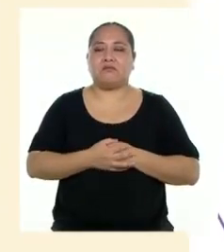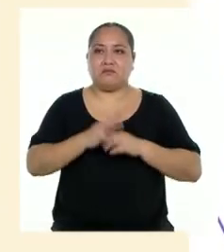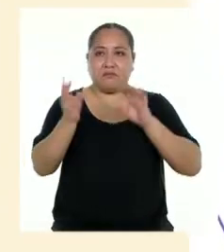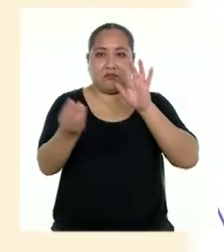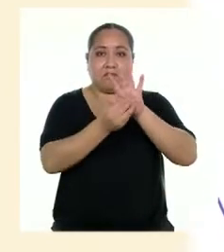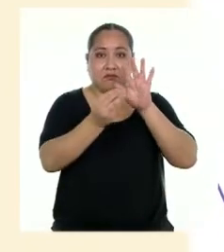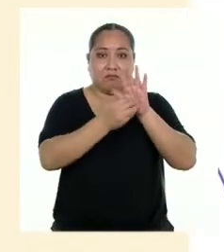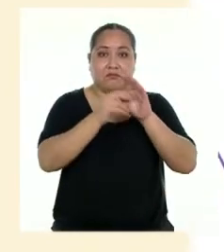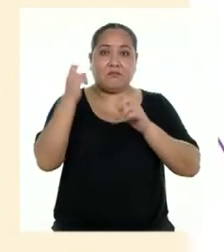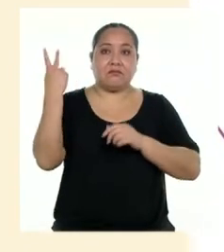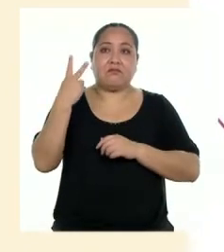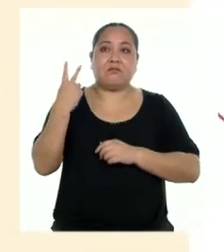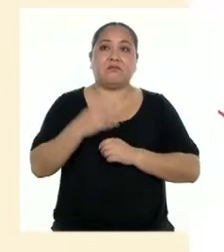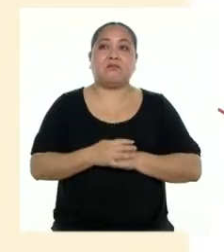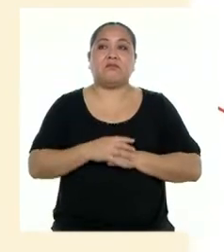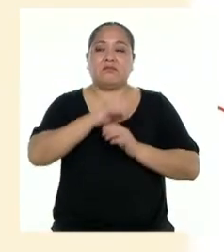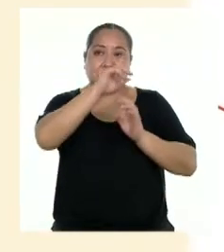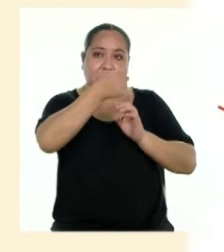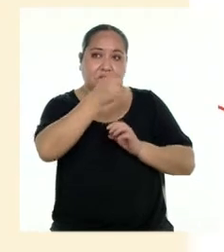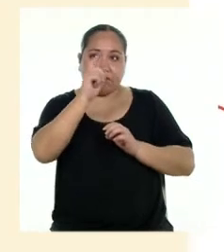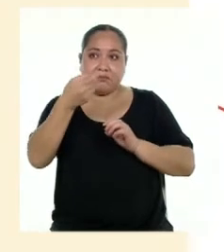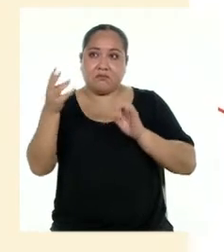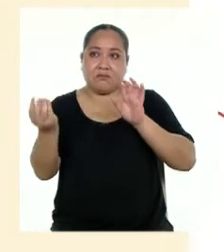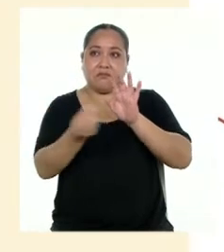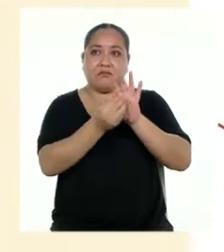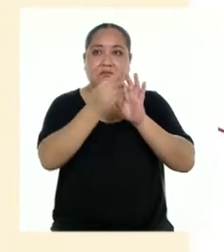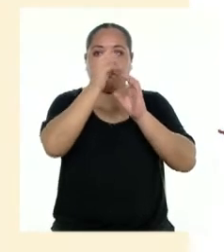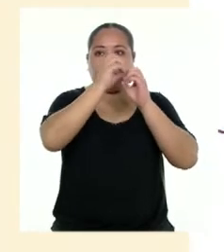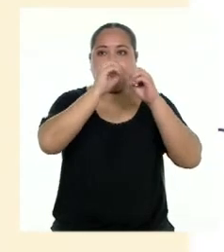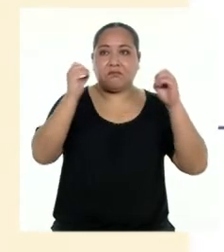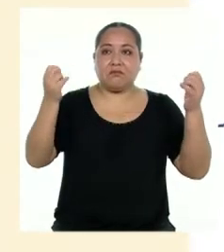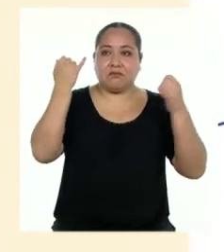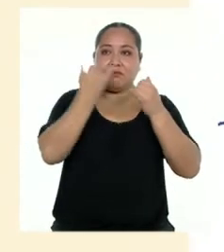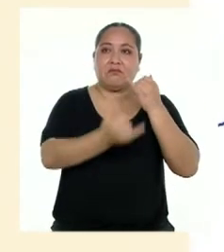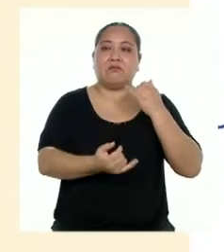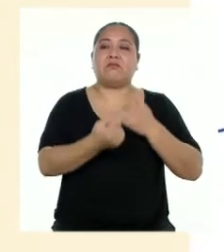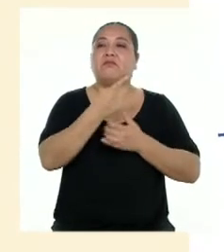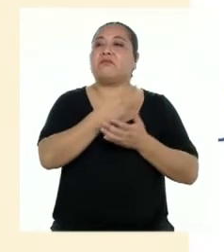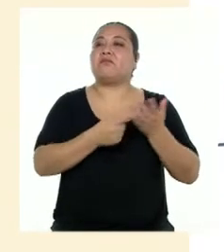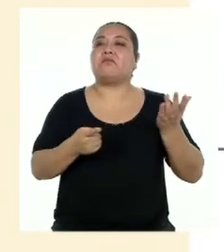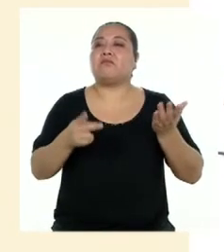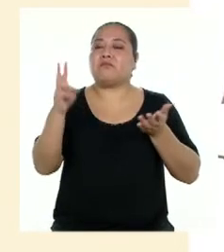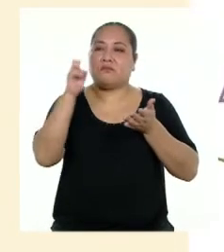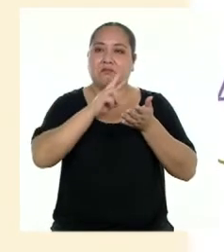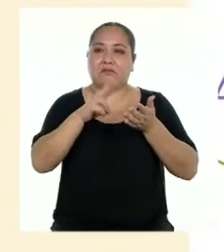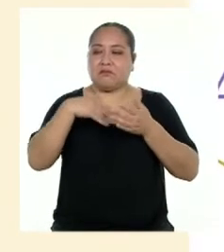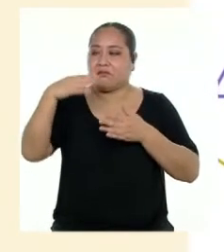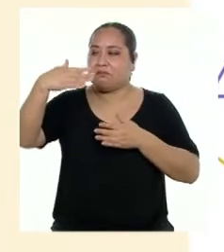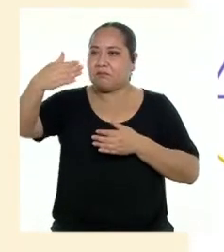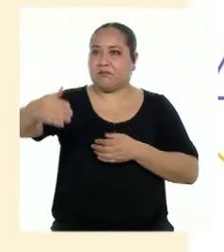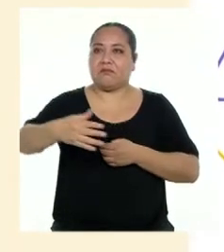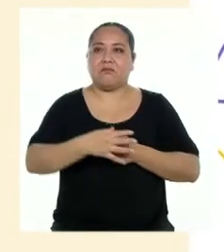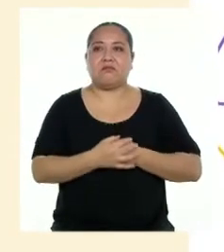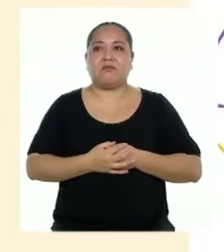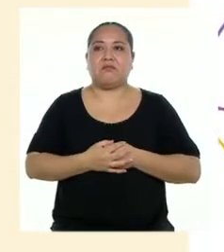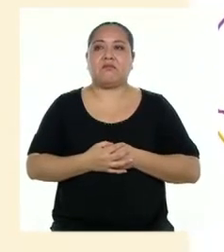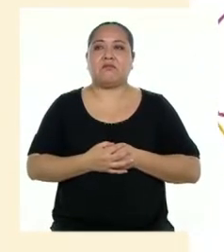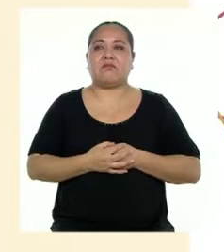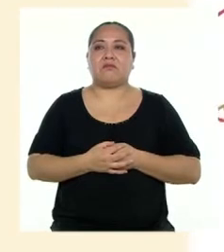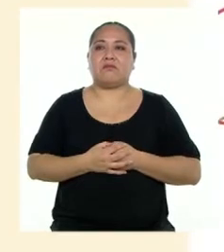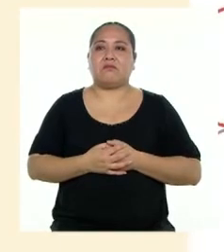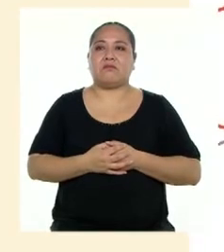están en verde. Le puse comas y también sumé una oración final que señala qué es lo que se leerá en los próximos párrafos.